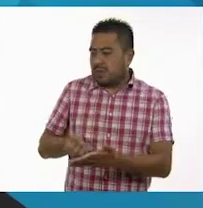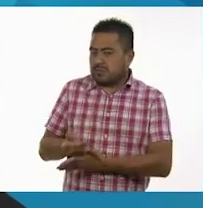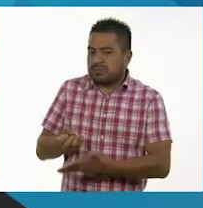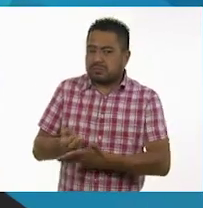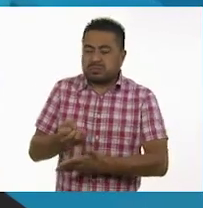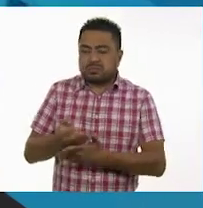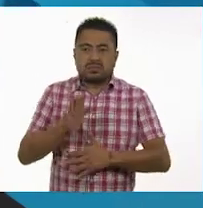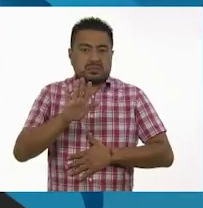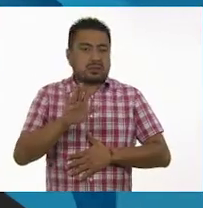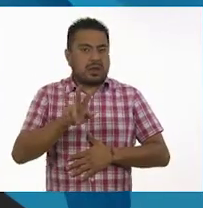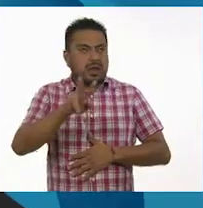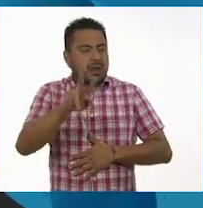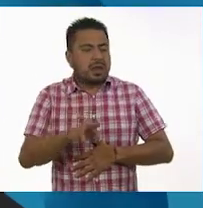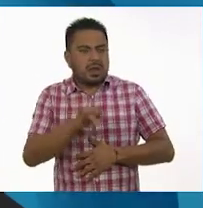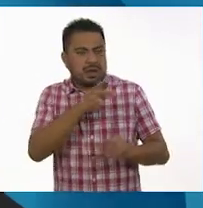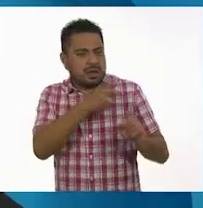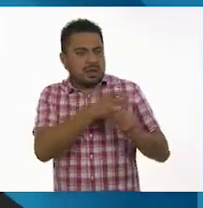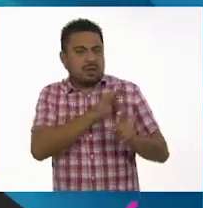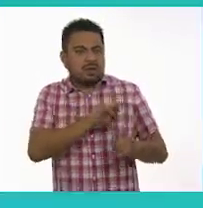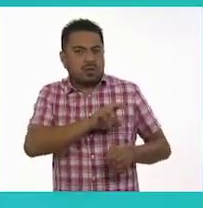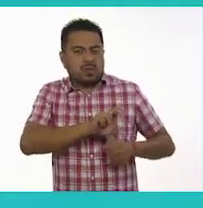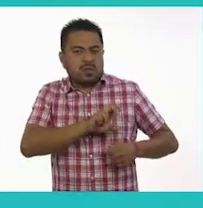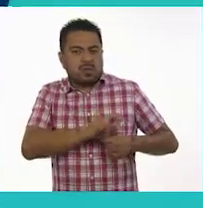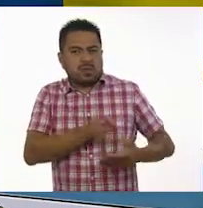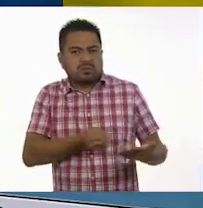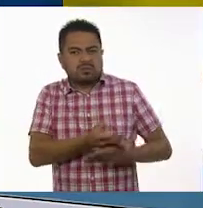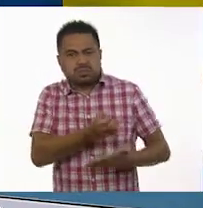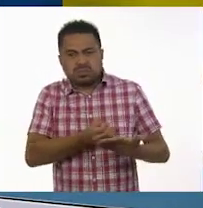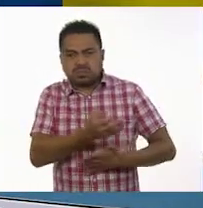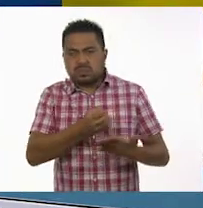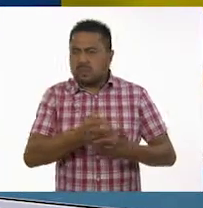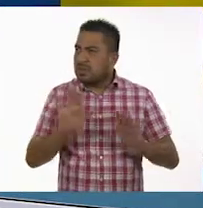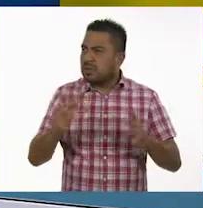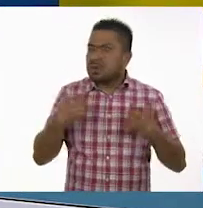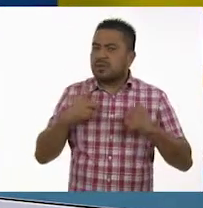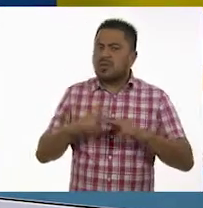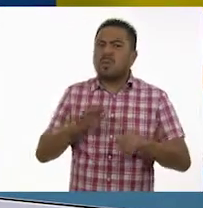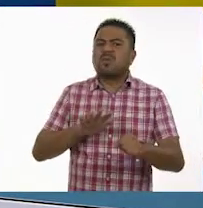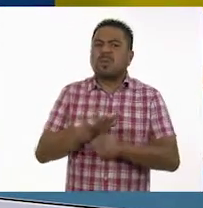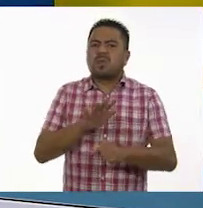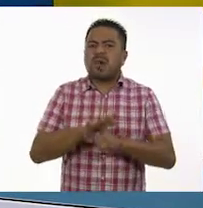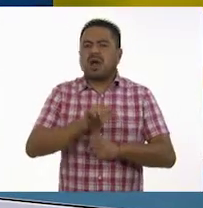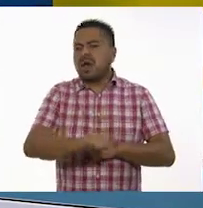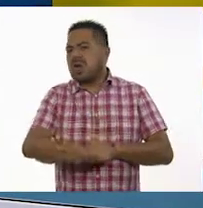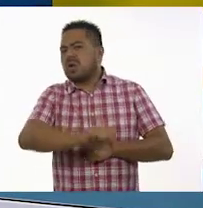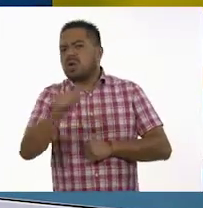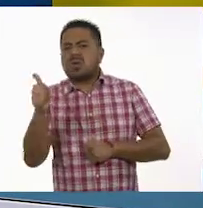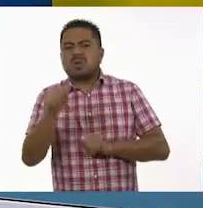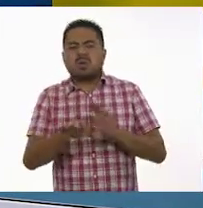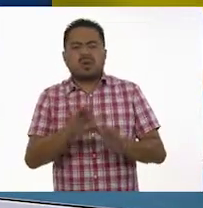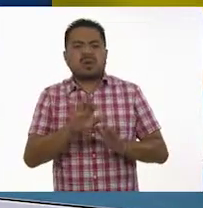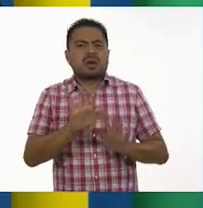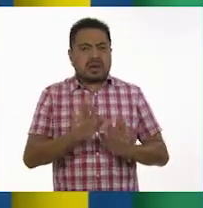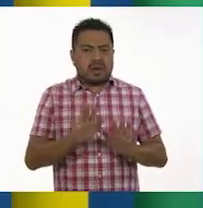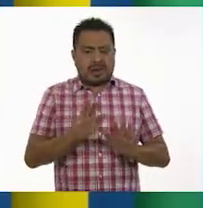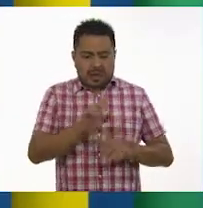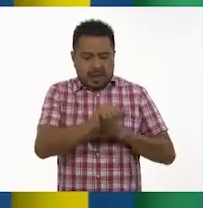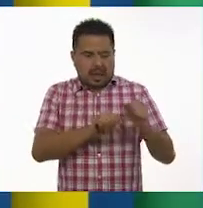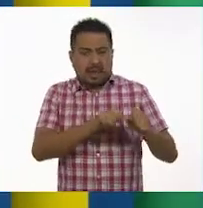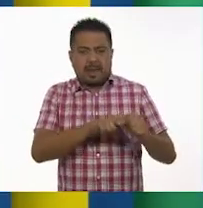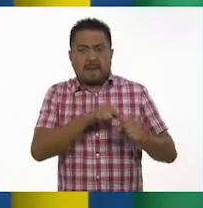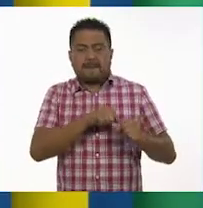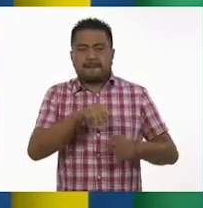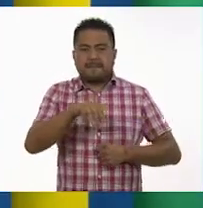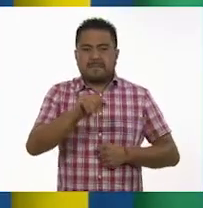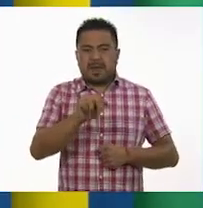¿Es cierto entonces que ellos ponen huevos, maestro? ¿Cuál sería el otro caso? Se trata de los mamíferos